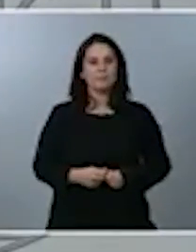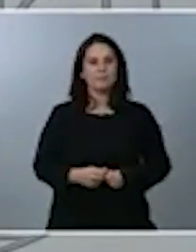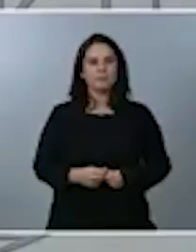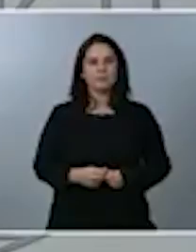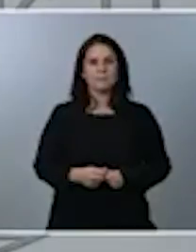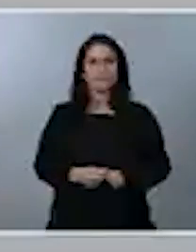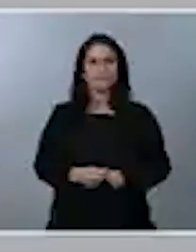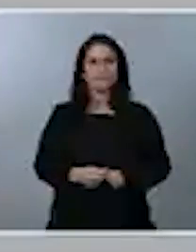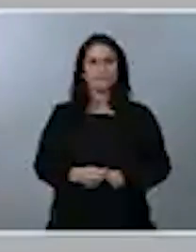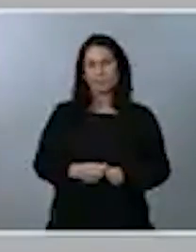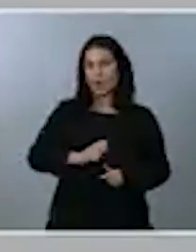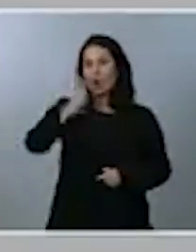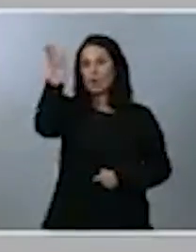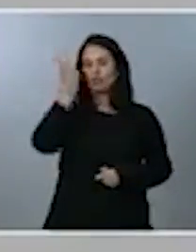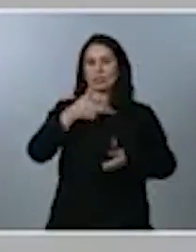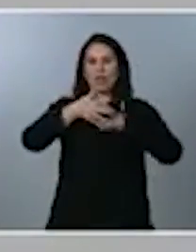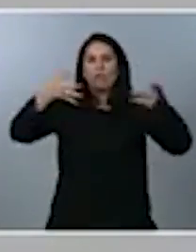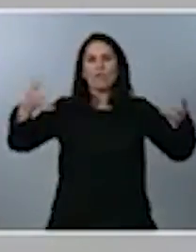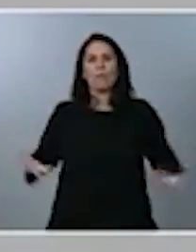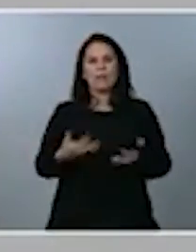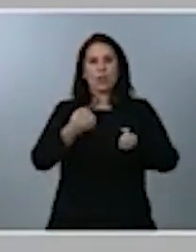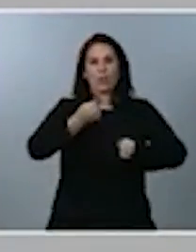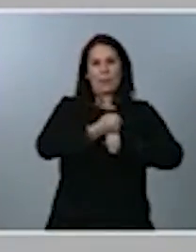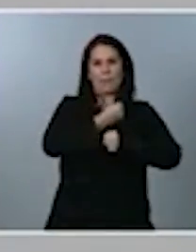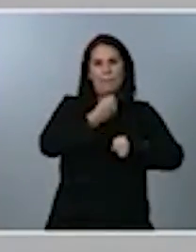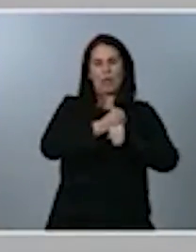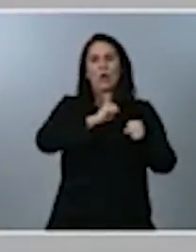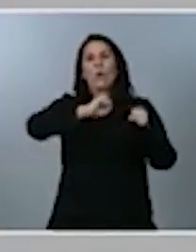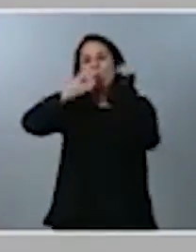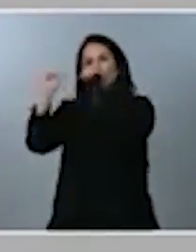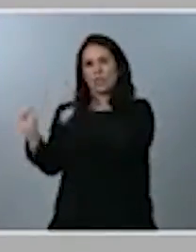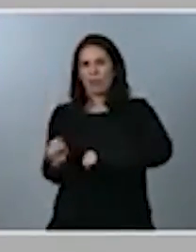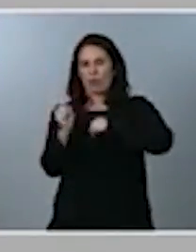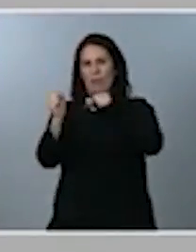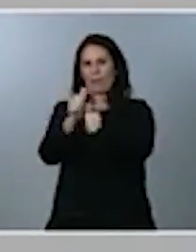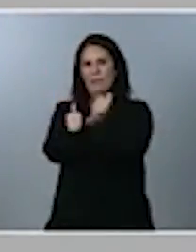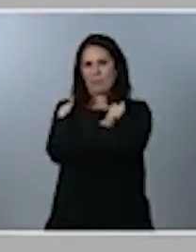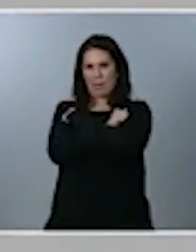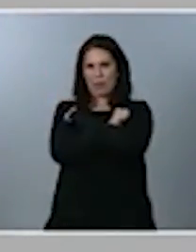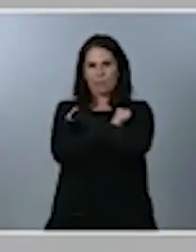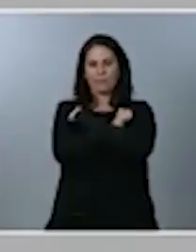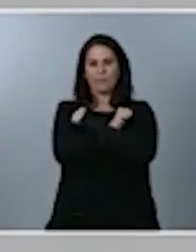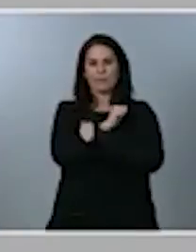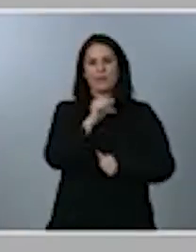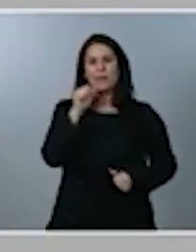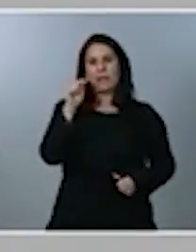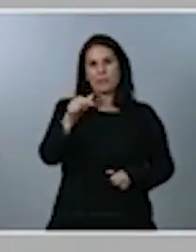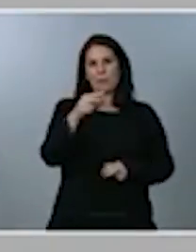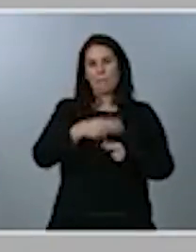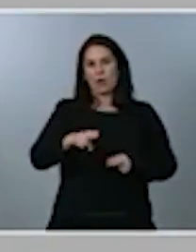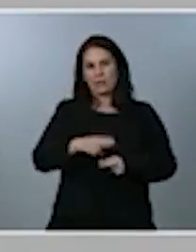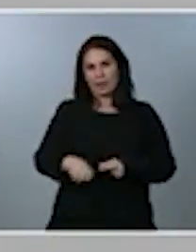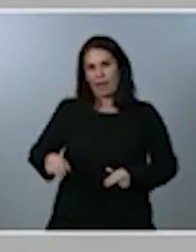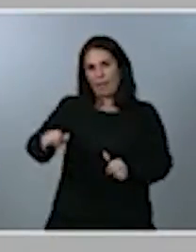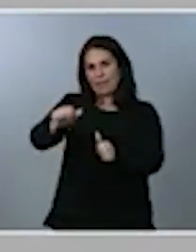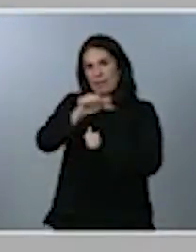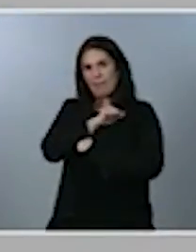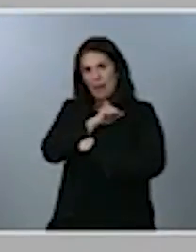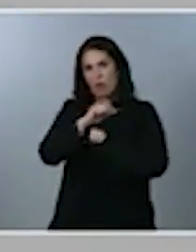y de protección al desempleo. En este terreno les puedo informar que esta política de desempleo va a contar con 4